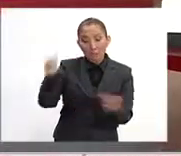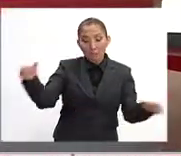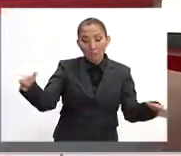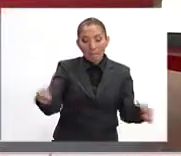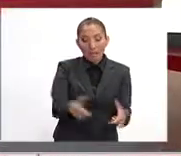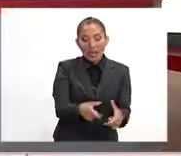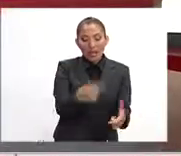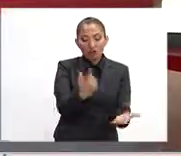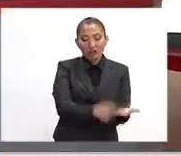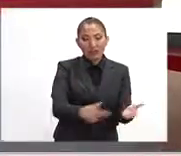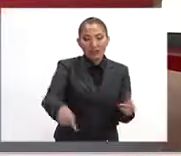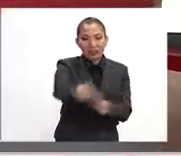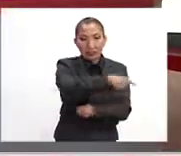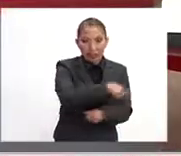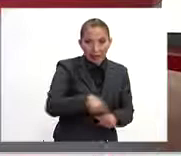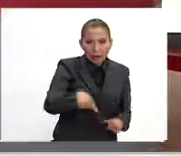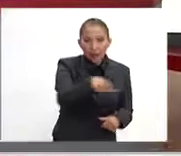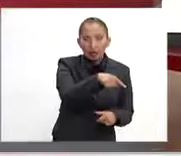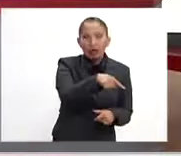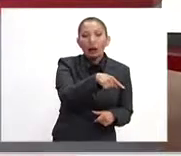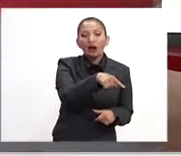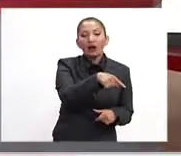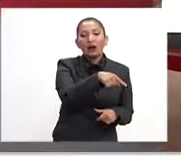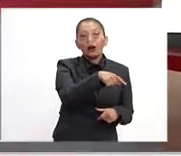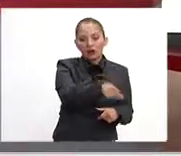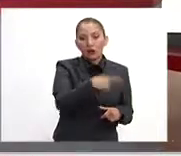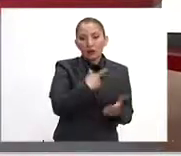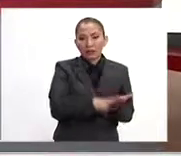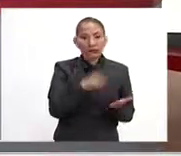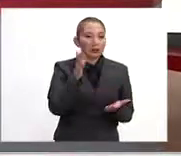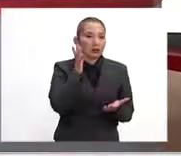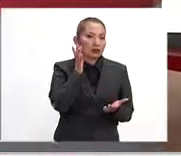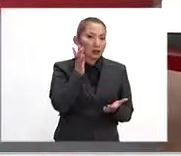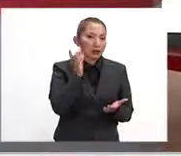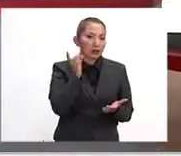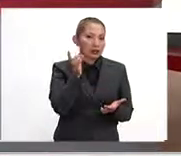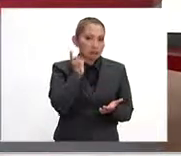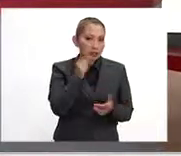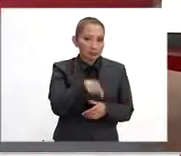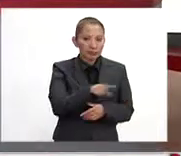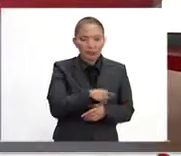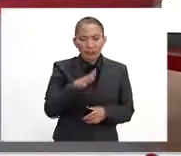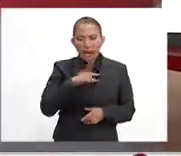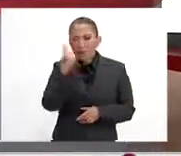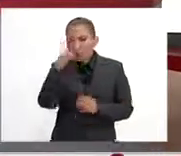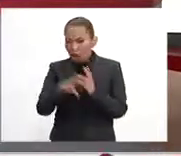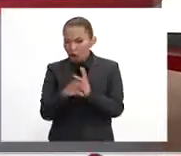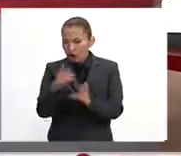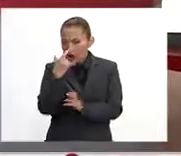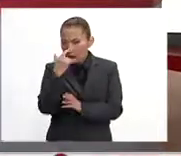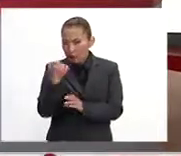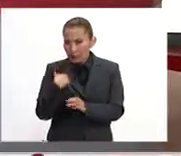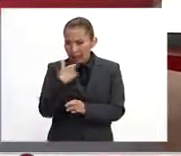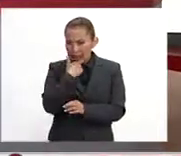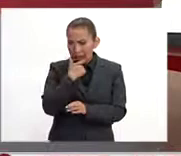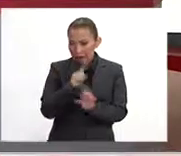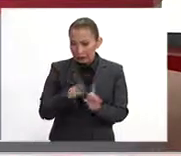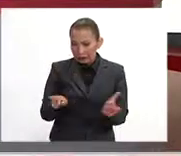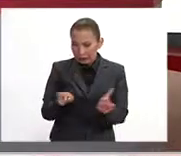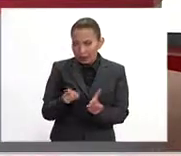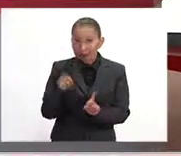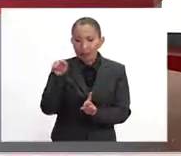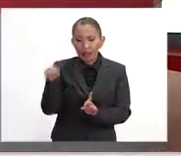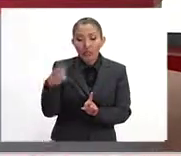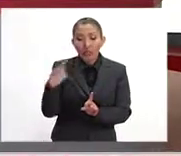en este Congreso británico. También señalar, Omar, que hay una condición muy peculiar para el Reino Unido en general, que